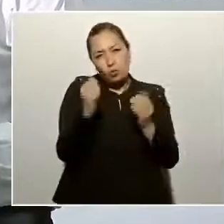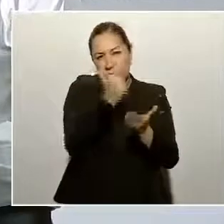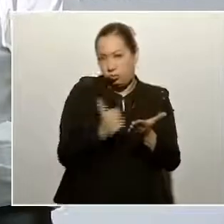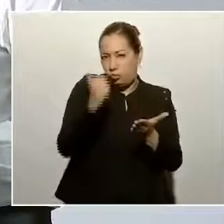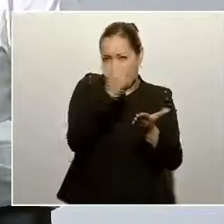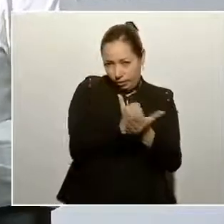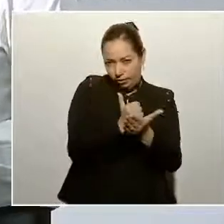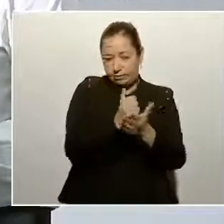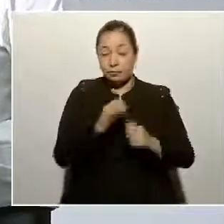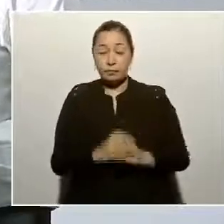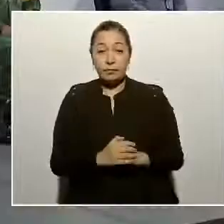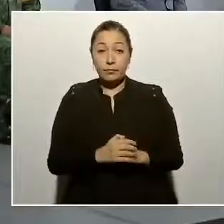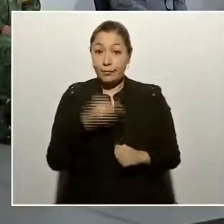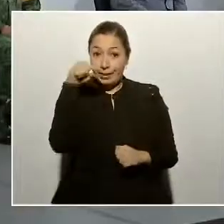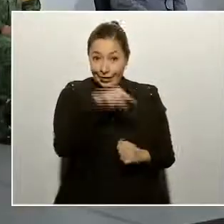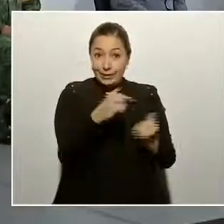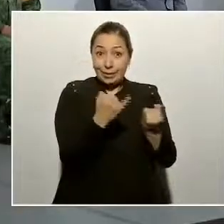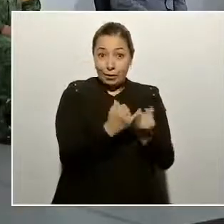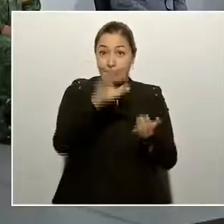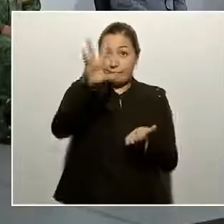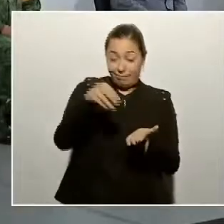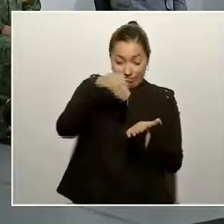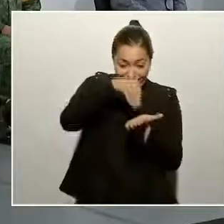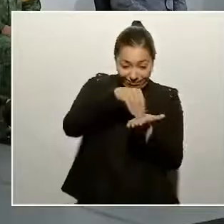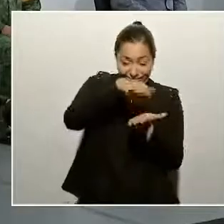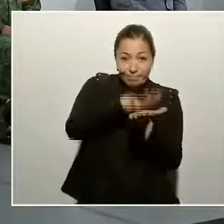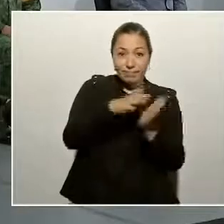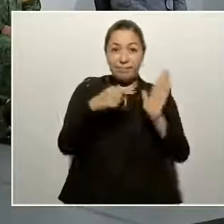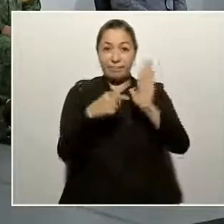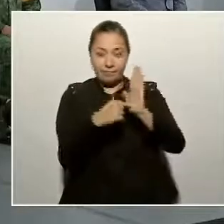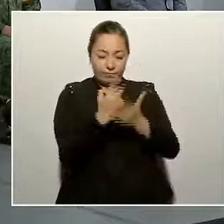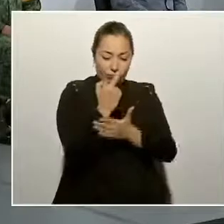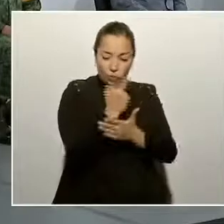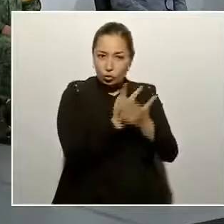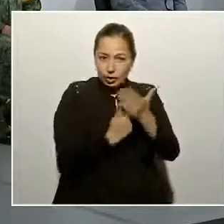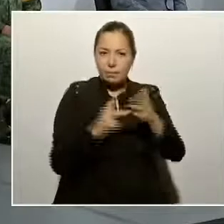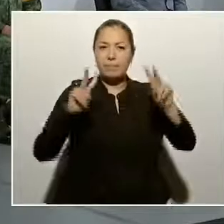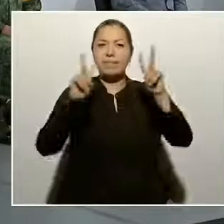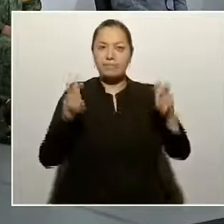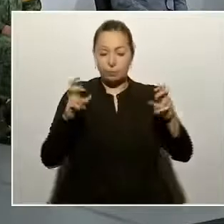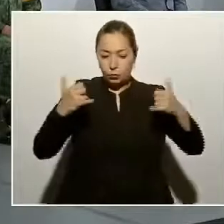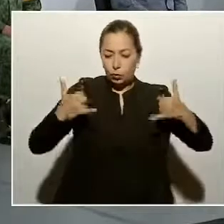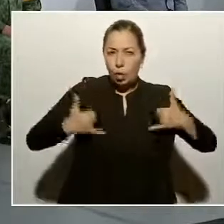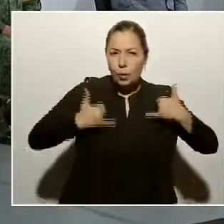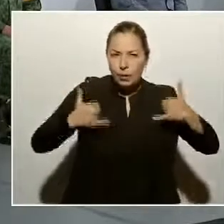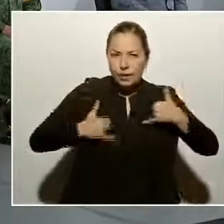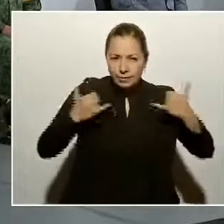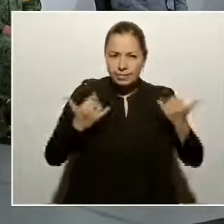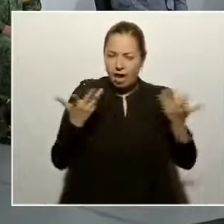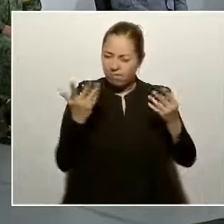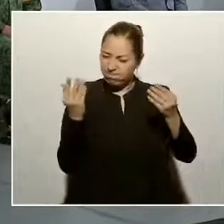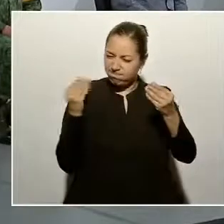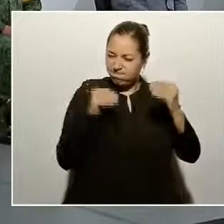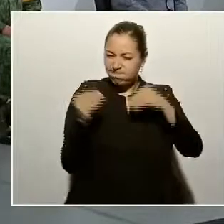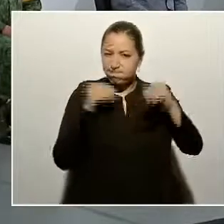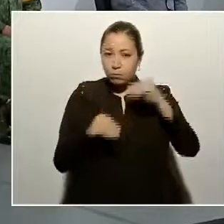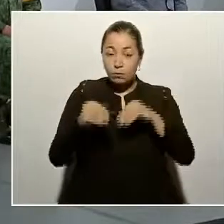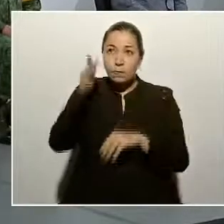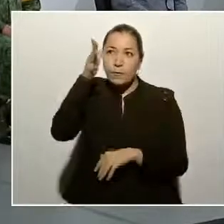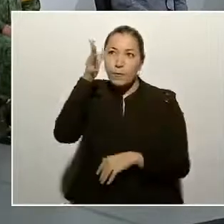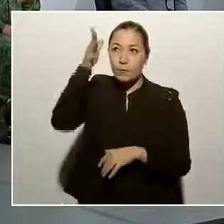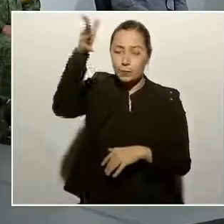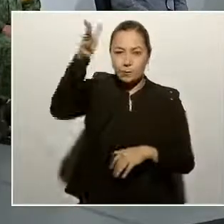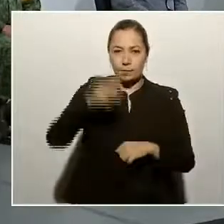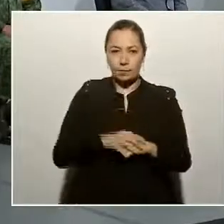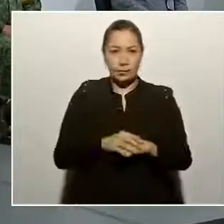Son parte del programa Jóvenes Construyendo el Futuro. Esto antes no existía.